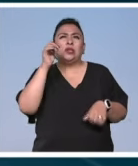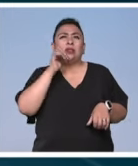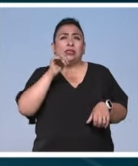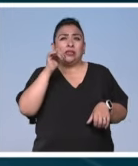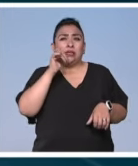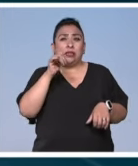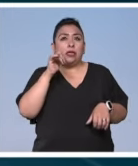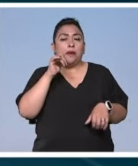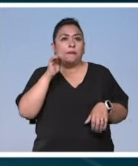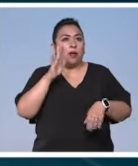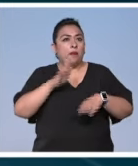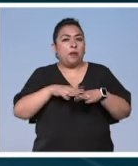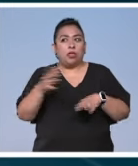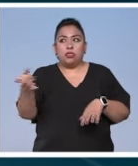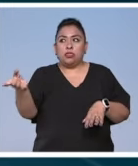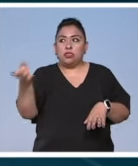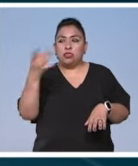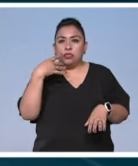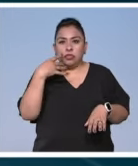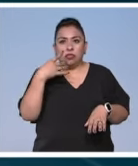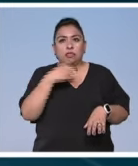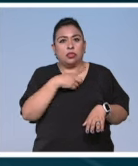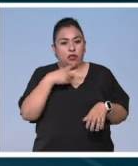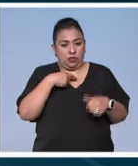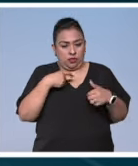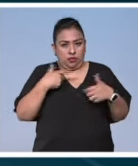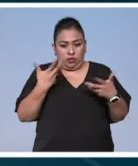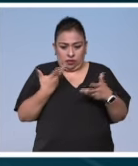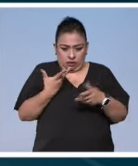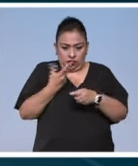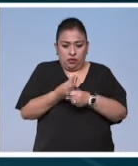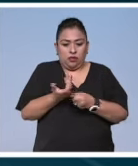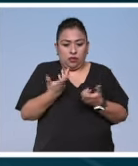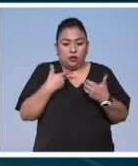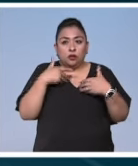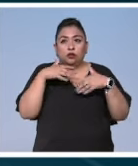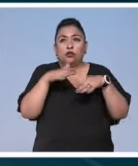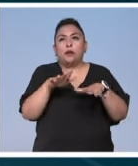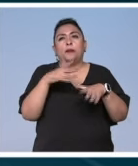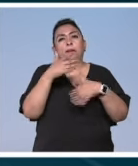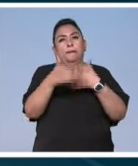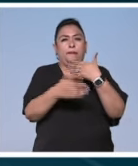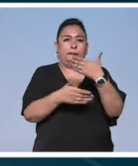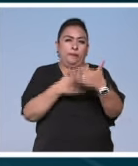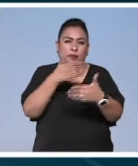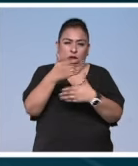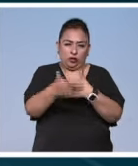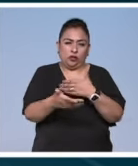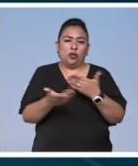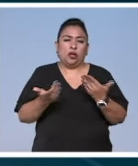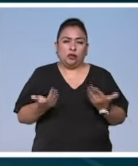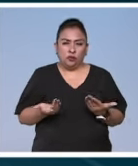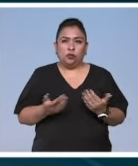rebasando, si no tomamos cartas en el asunto, en torno a ciertos procesos